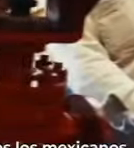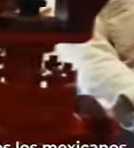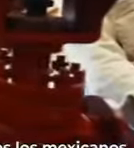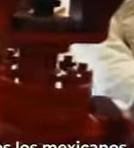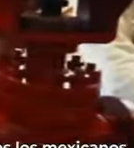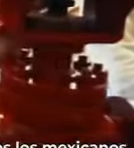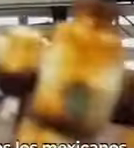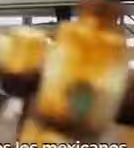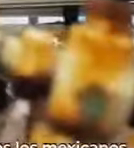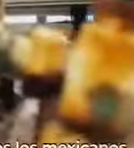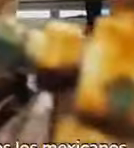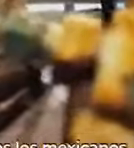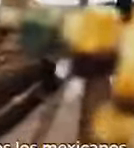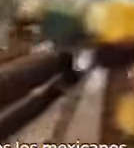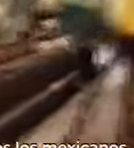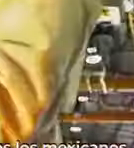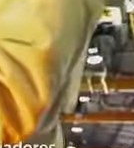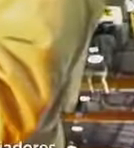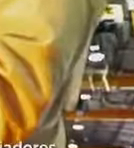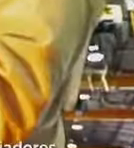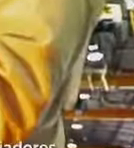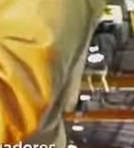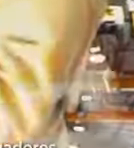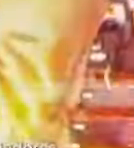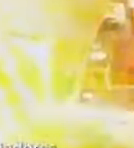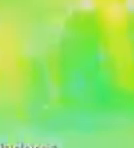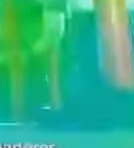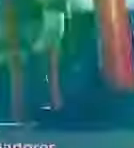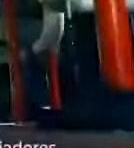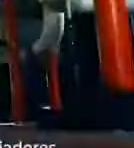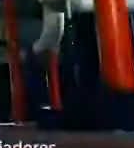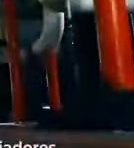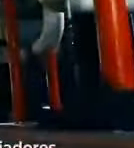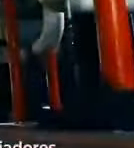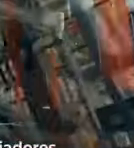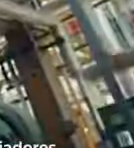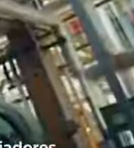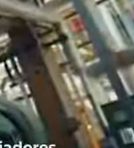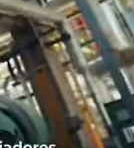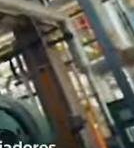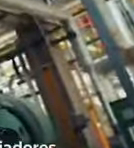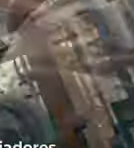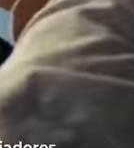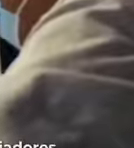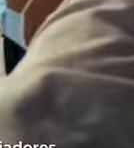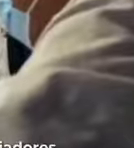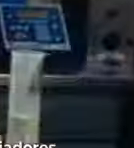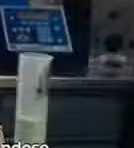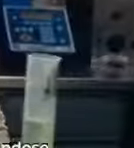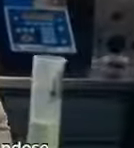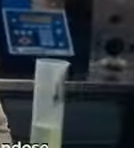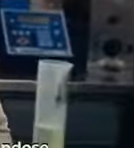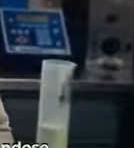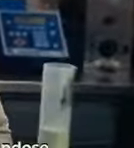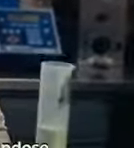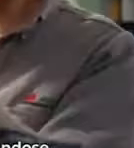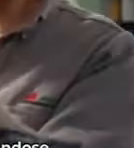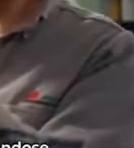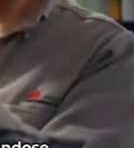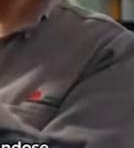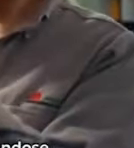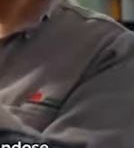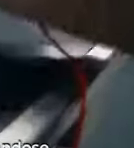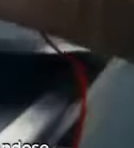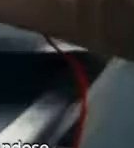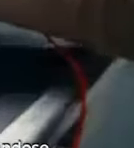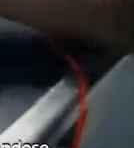de solidaridad que tenemos los mexicanos y agradece hoy a todas sus trabajadoras y trabajadores por no haber bajado la